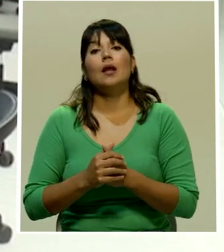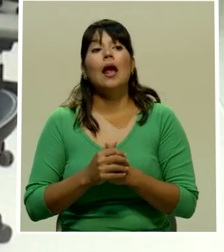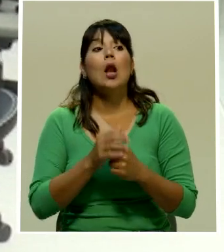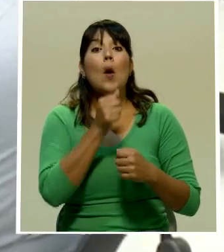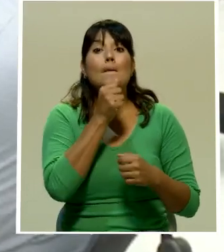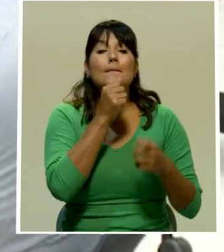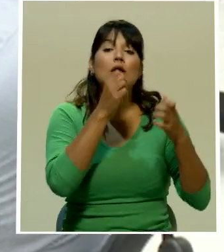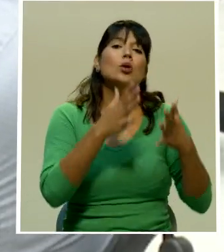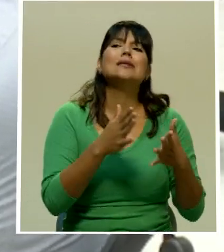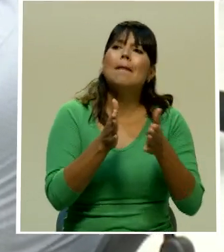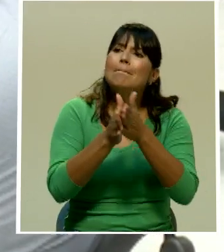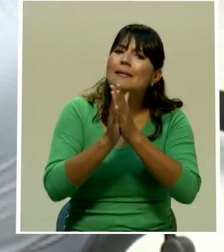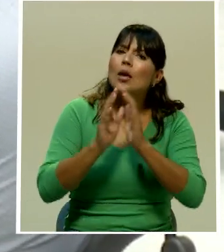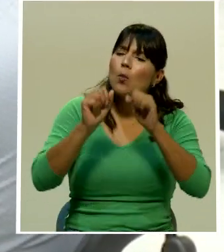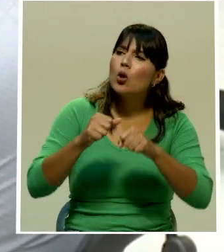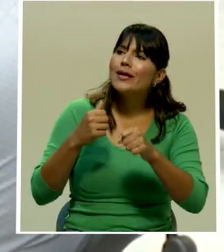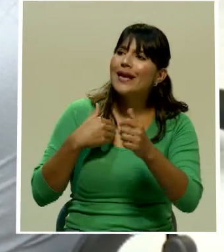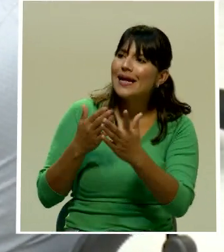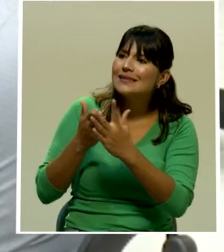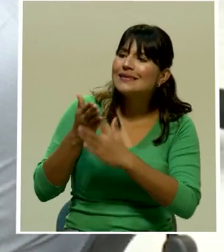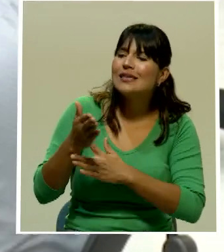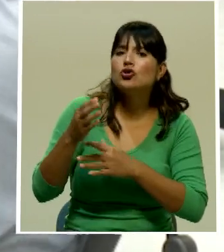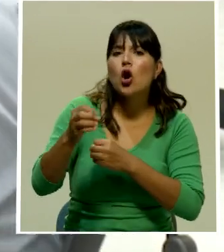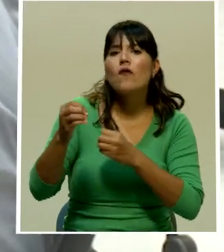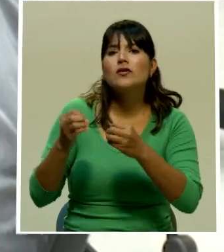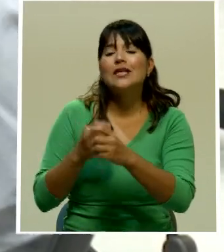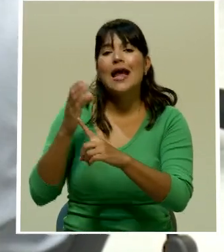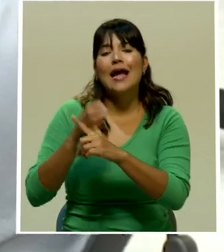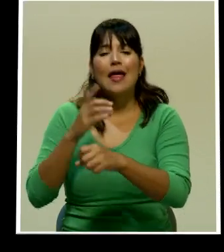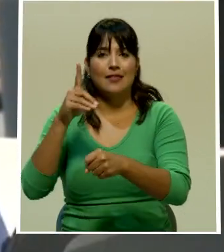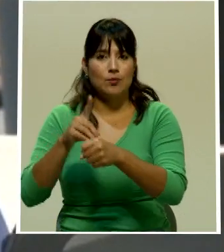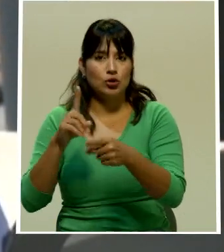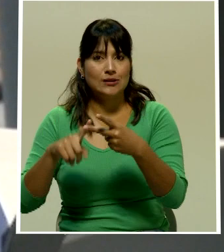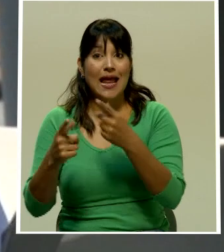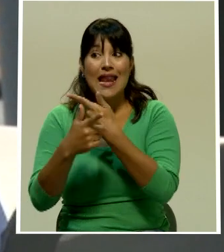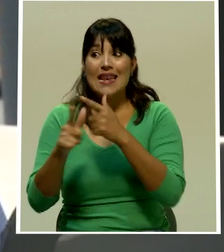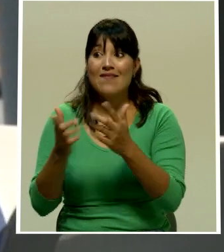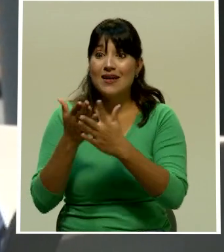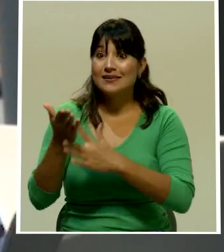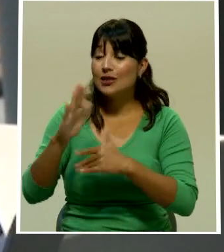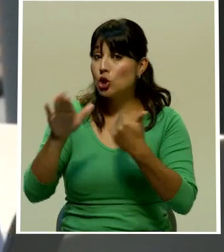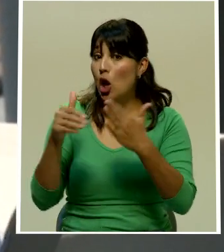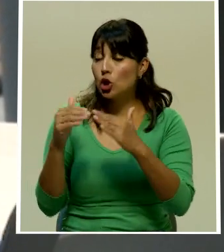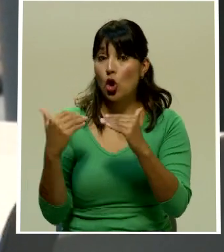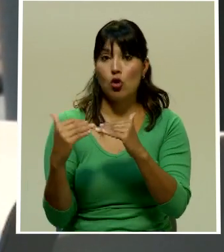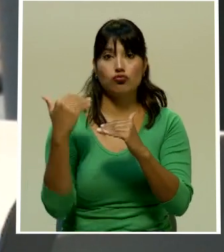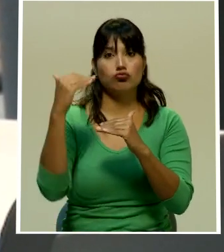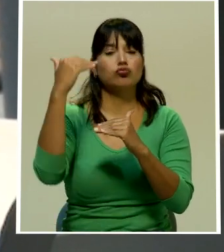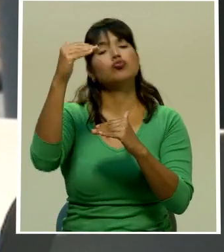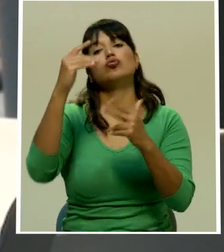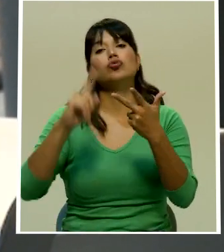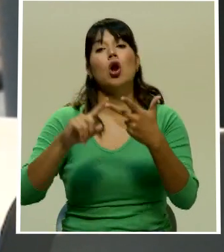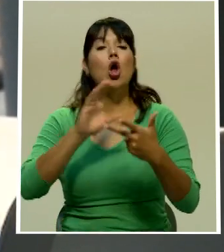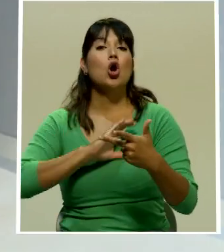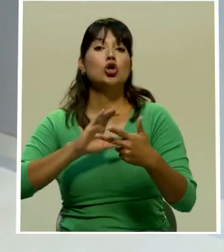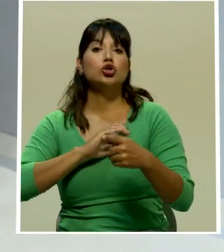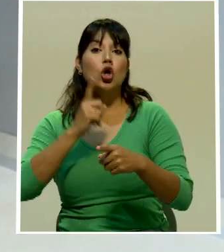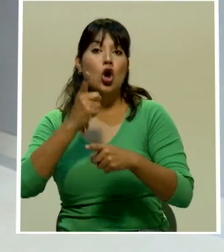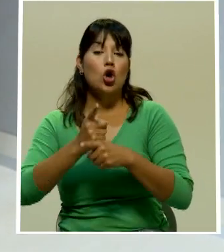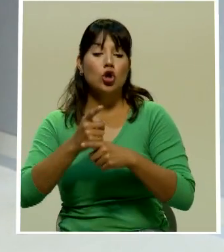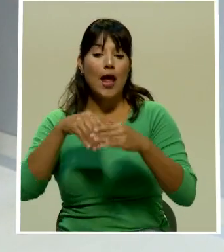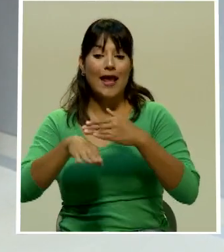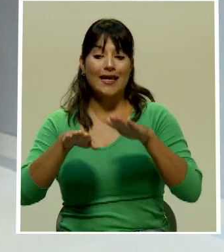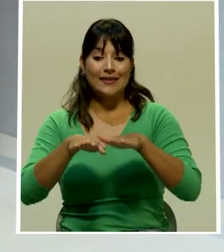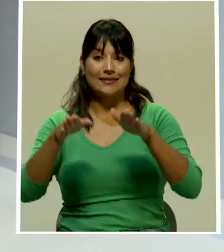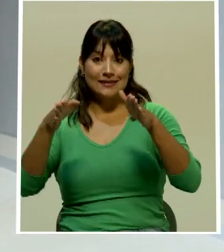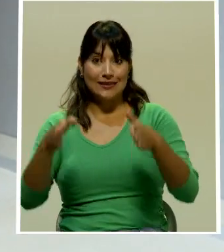solicitaron tener acceso a los despachos de los diputados libre acceso a todos los pisos del edificio condiciones idóneas en los escritorios ubicados en la barra